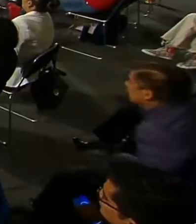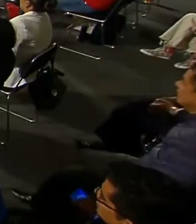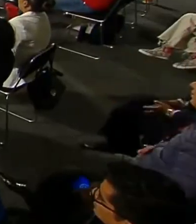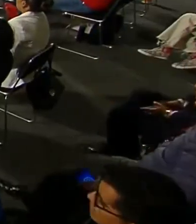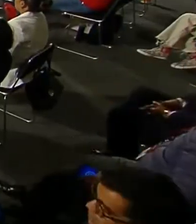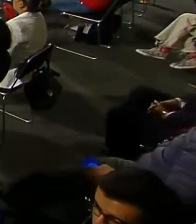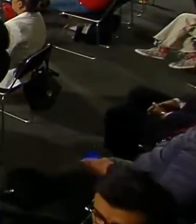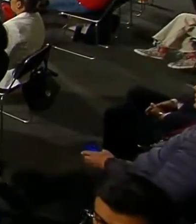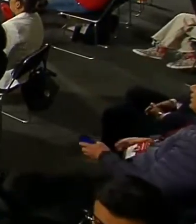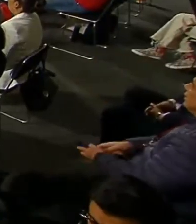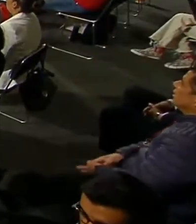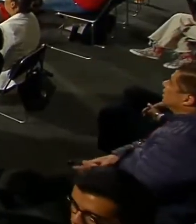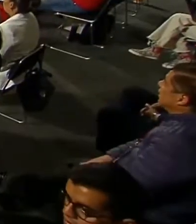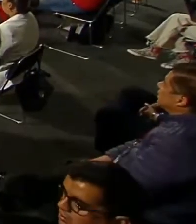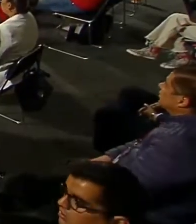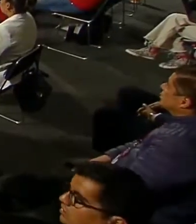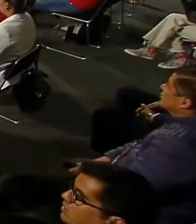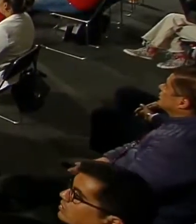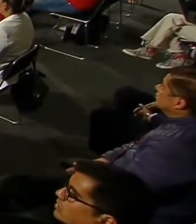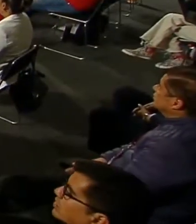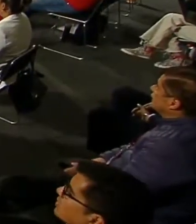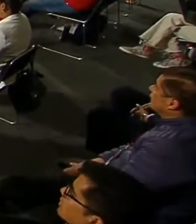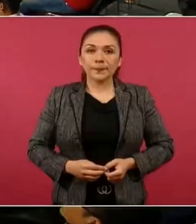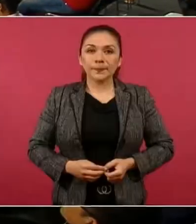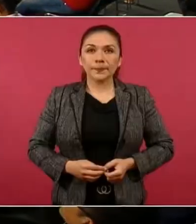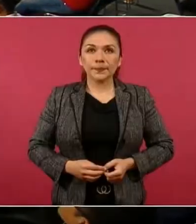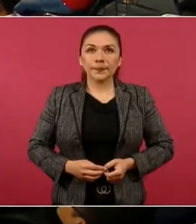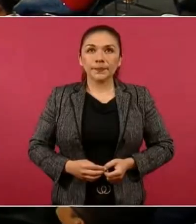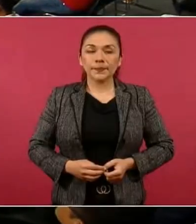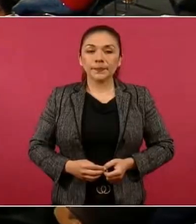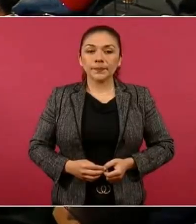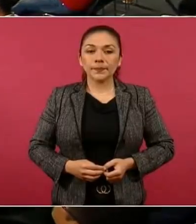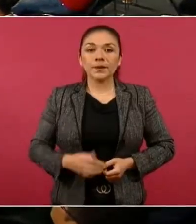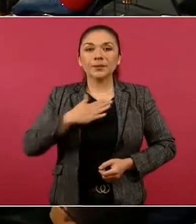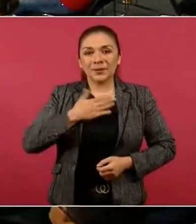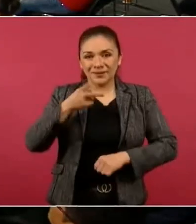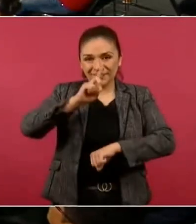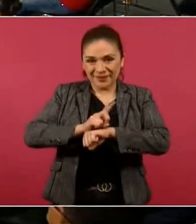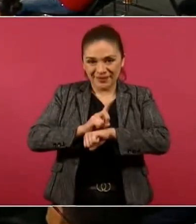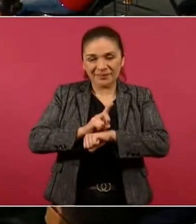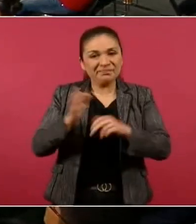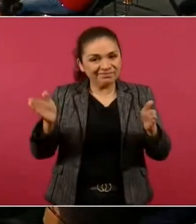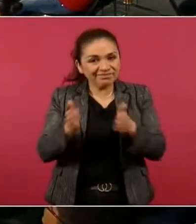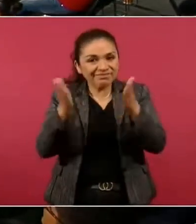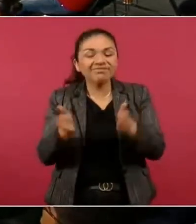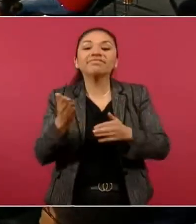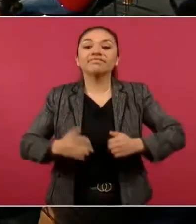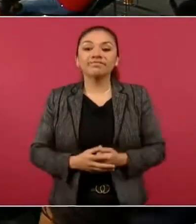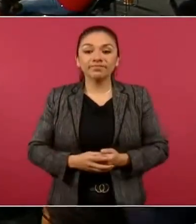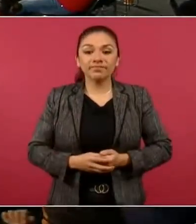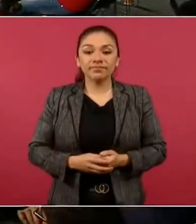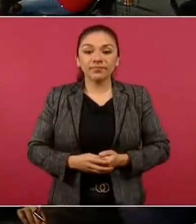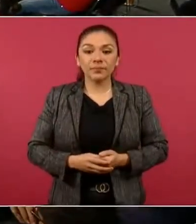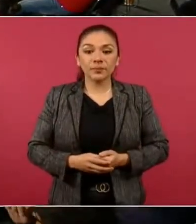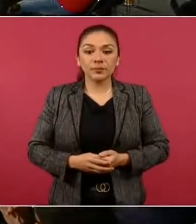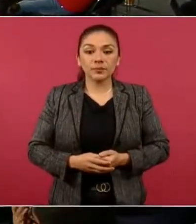Bueno, pues vamos a